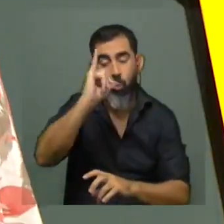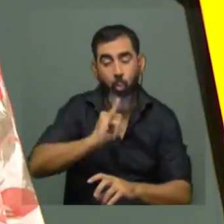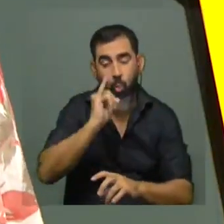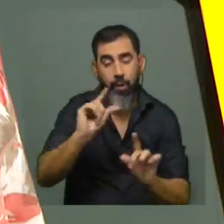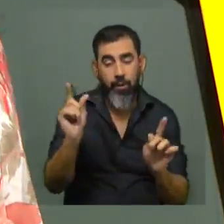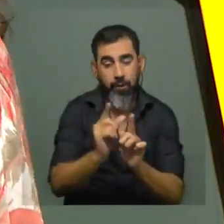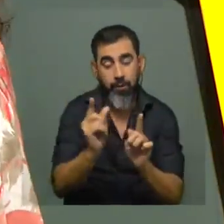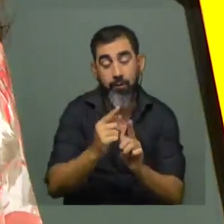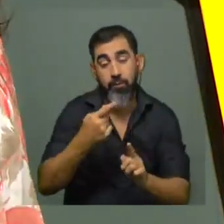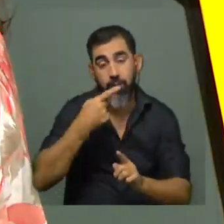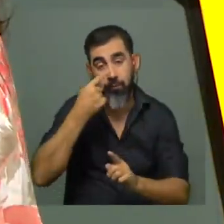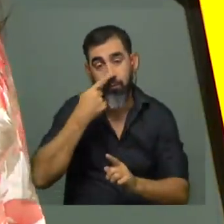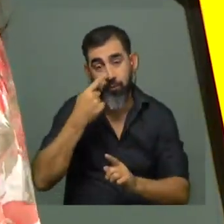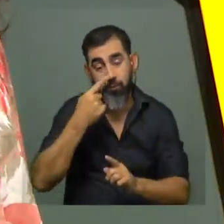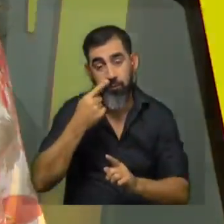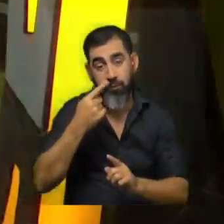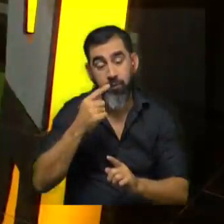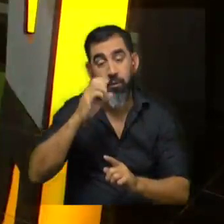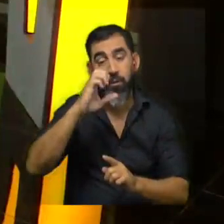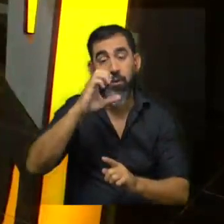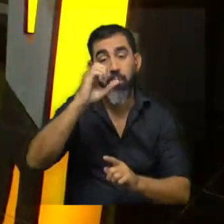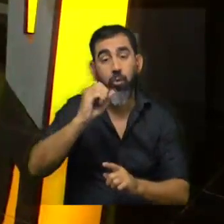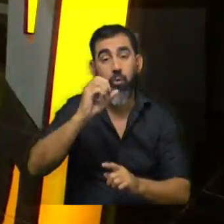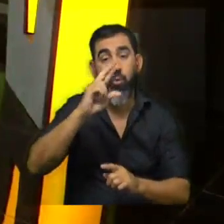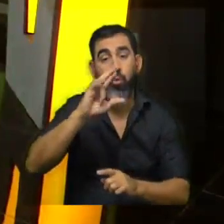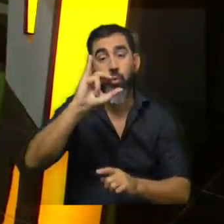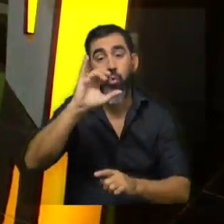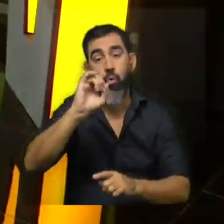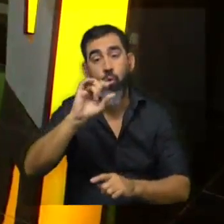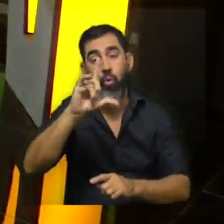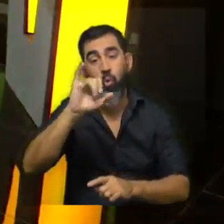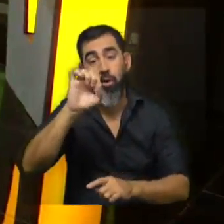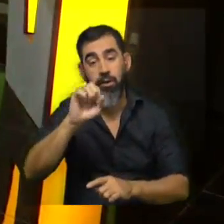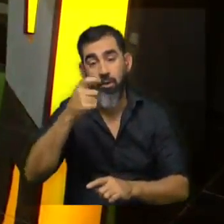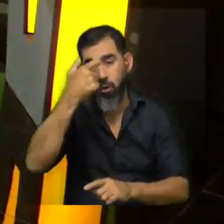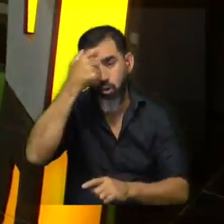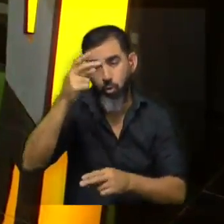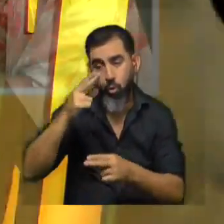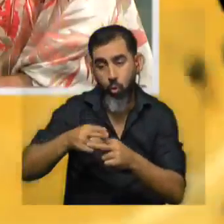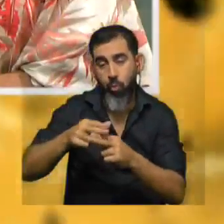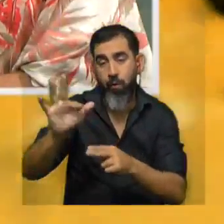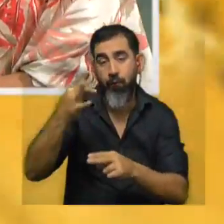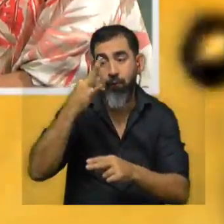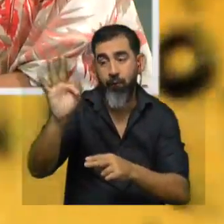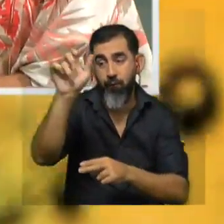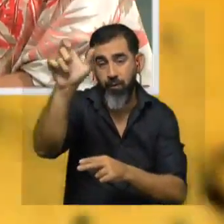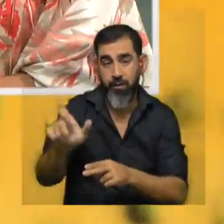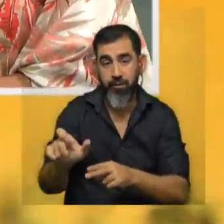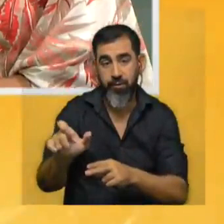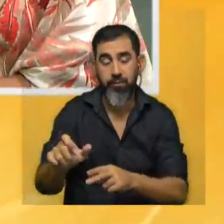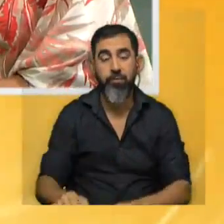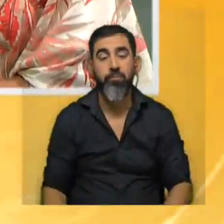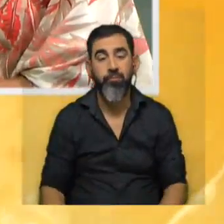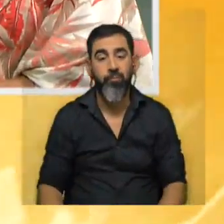porque es bien interesante que es la fuerza de Coriolis que debe su nombre a un científico francés Gaspard Gustave tu tocayo